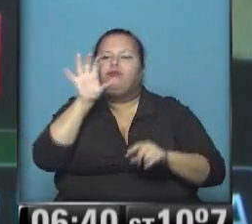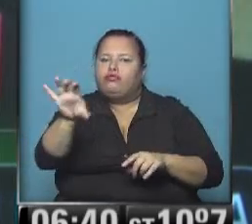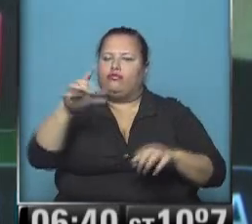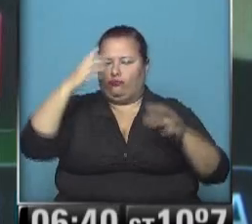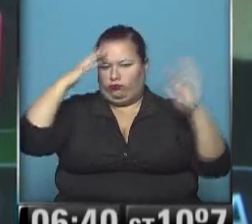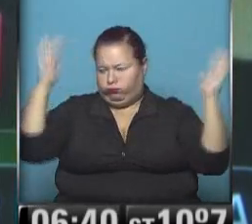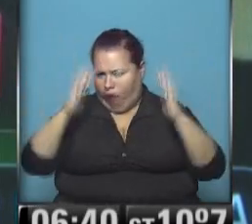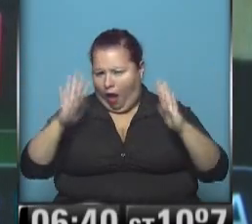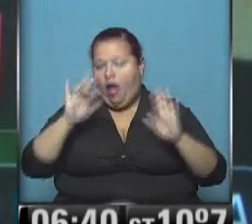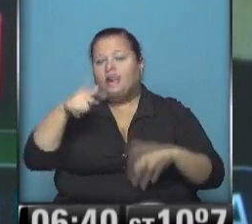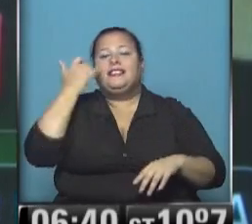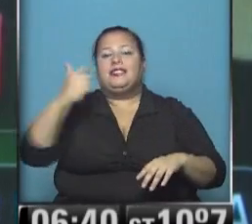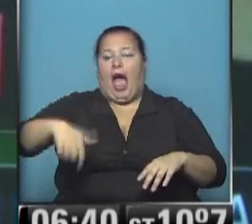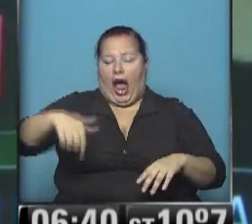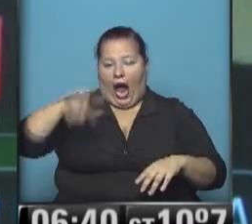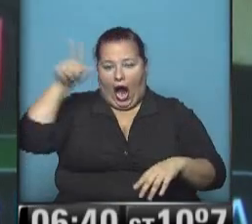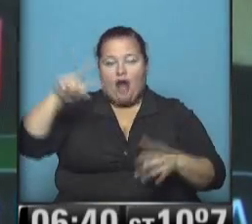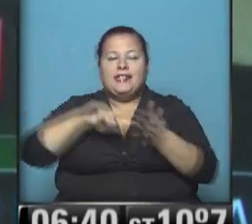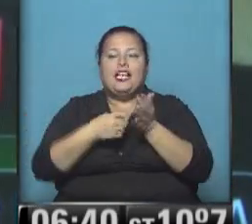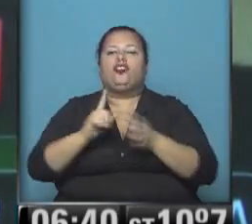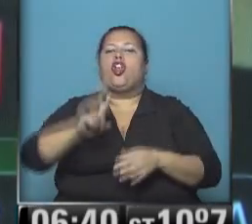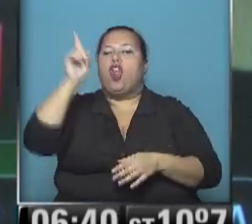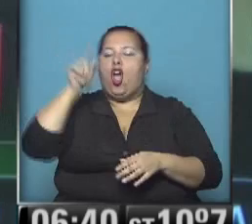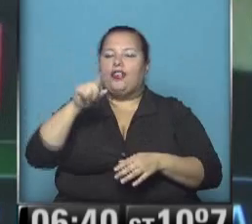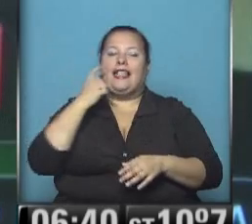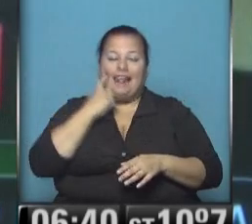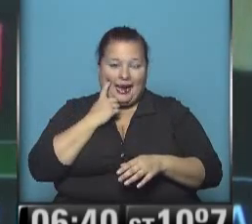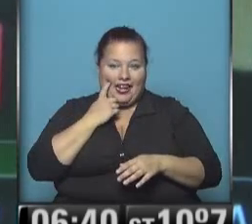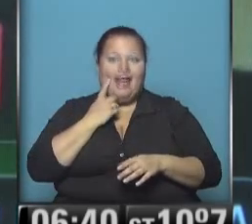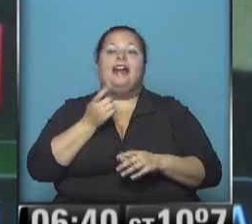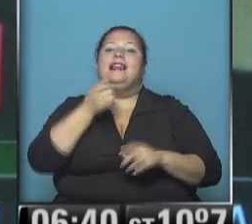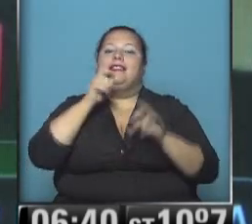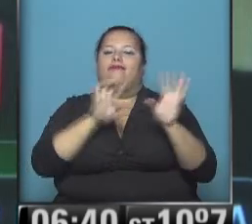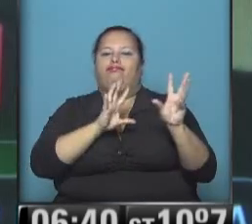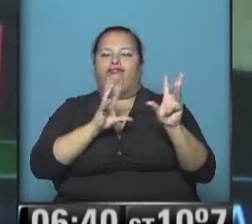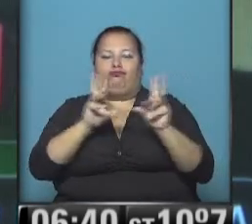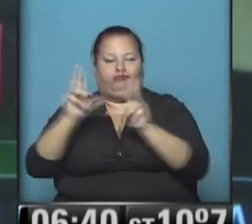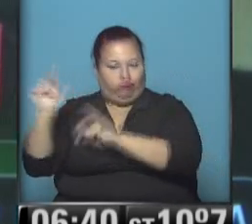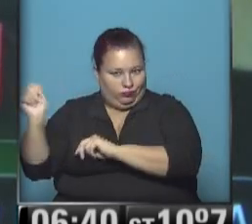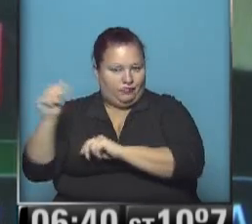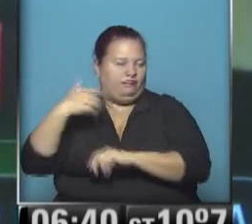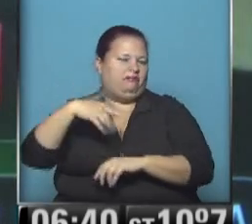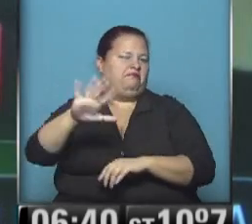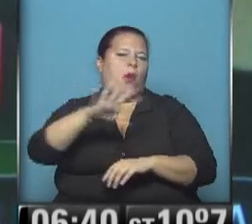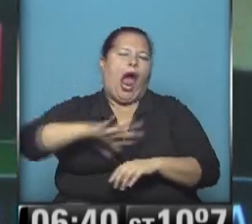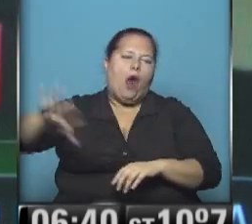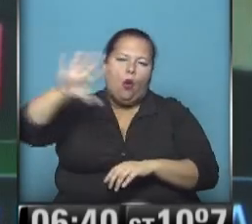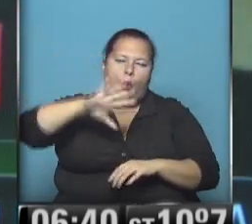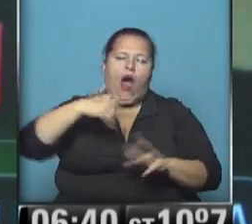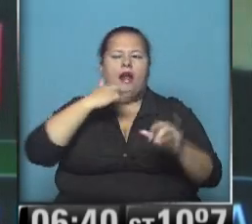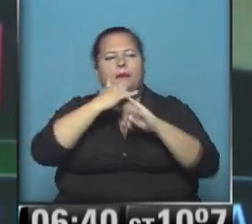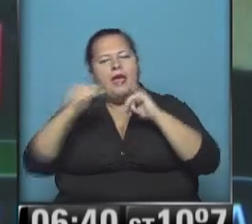fuertes que se están registrando en estos momentos en el centro y norte de Entre Ríos y que se irán desplazando hacia el este quedará una zona frontal